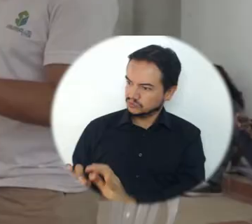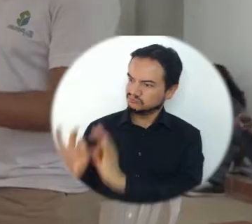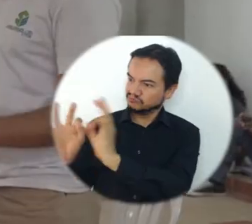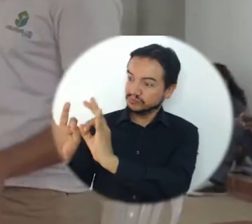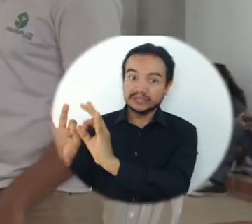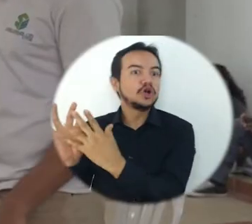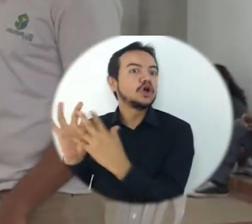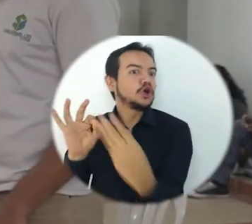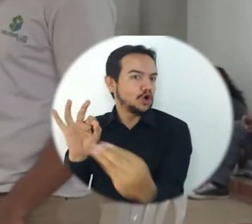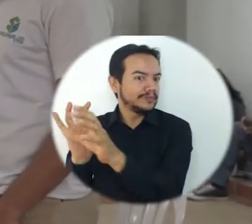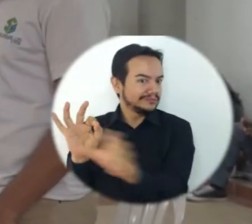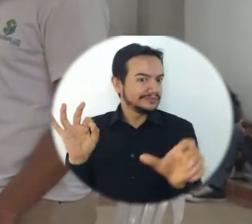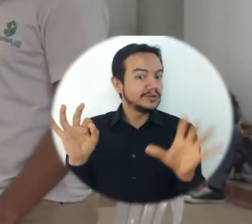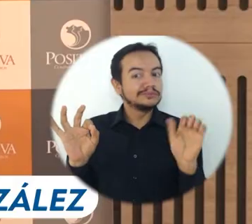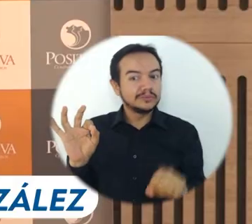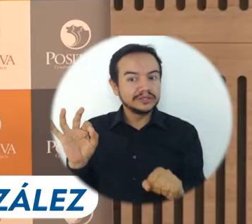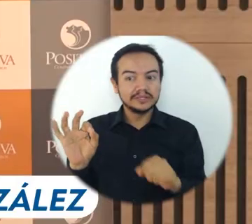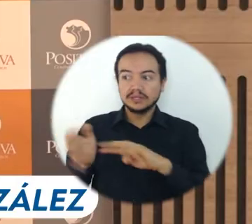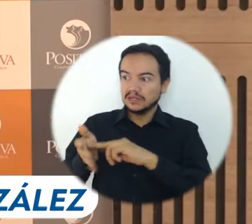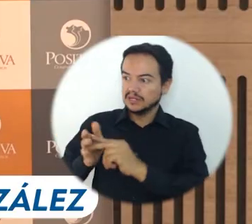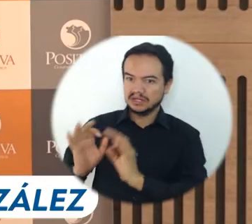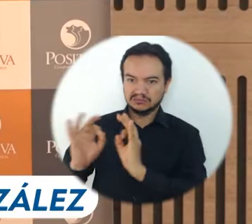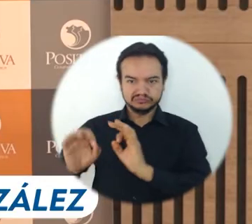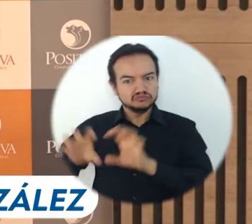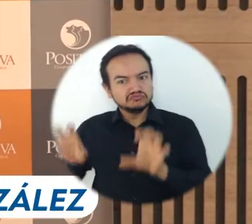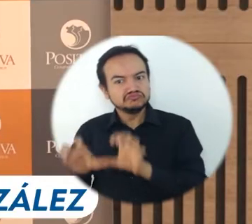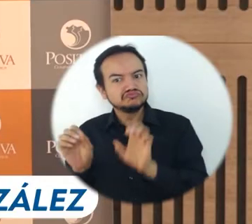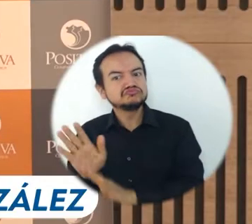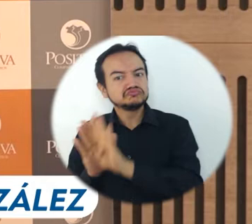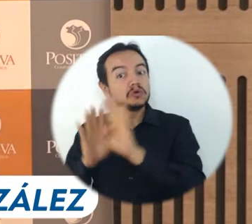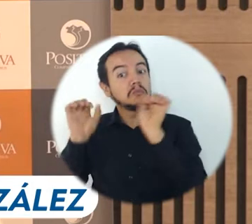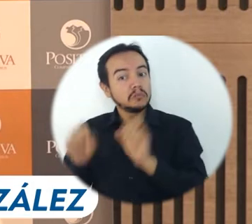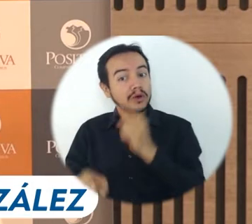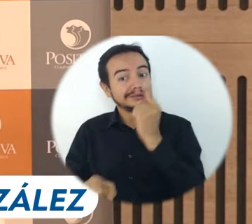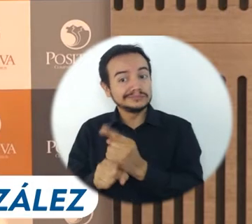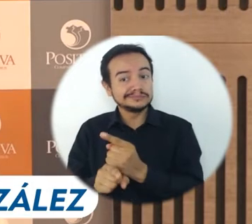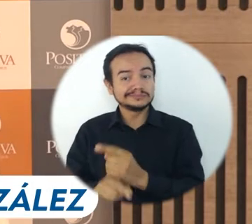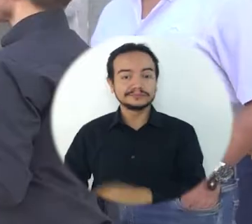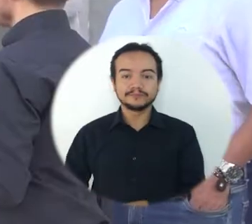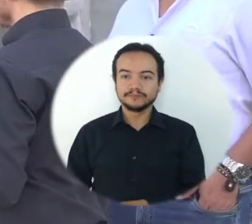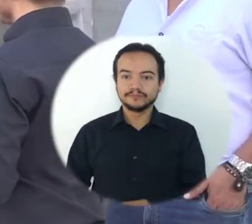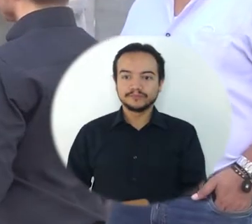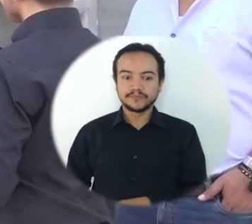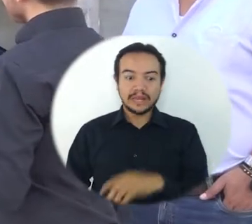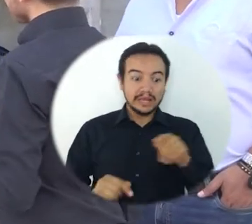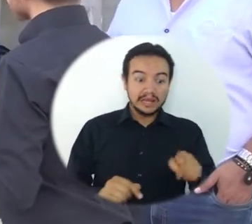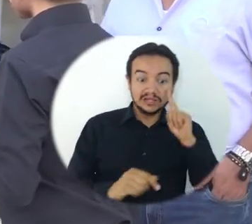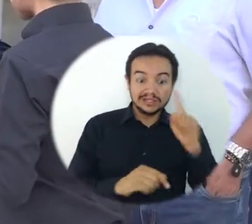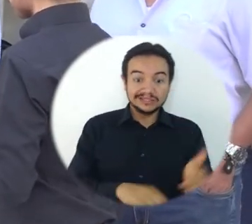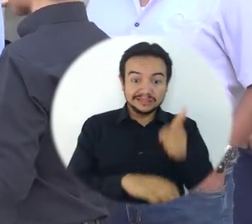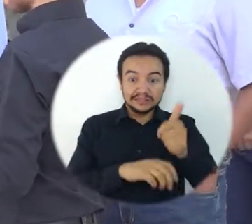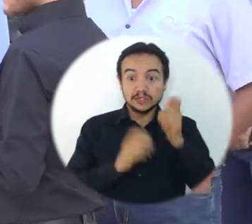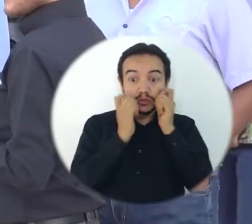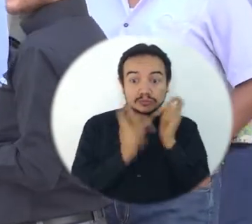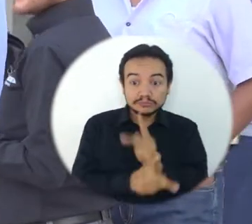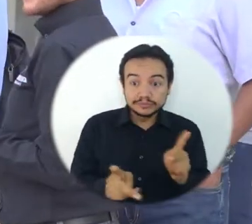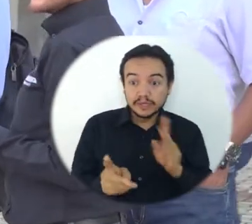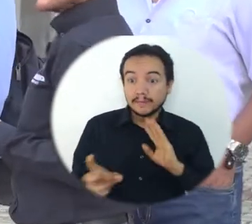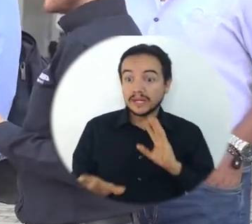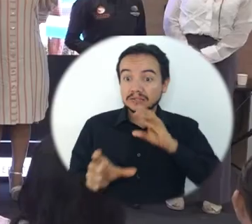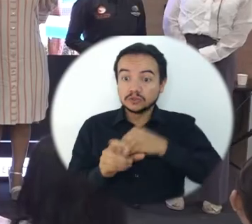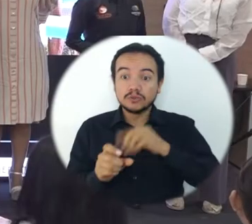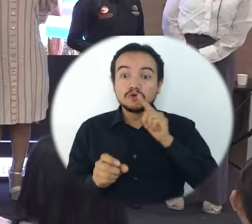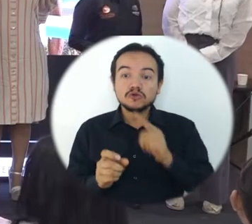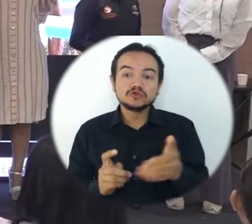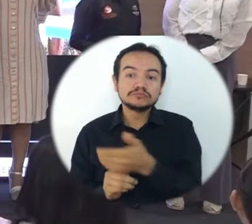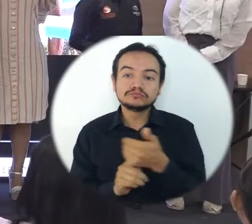del Estado. La Universidad Magdalena ha demostrado que lo público se tiene que hacer bien y se puede hacer bien. En este encuentro apoyado por la Dirección de Talento